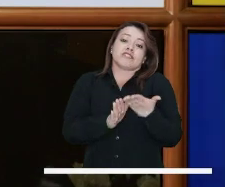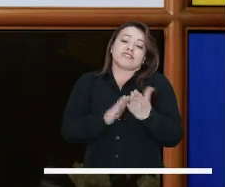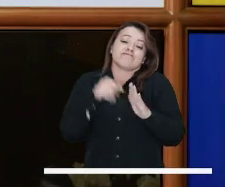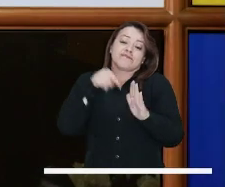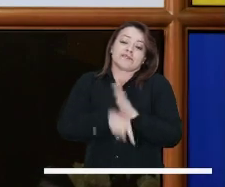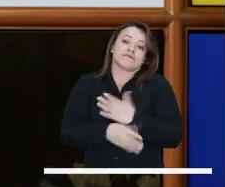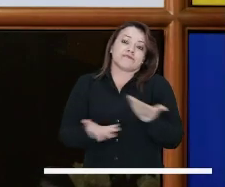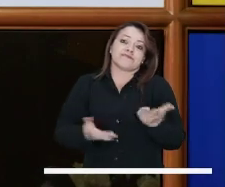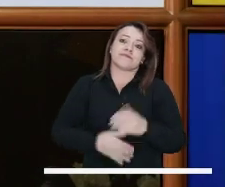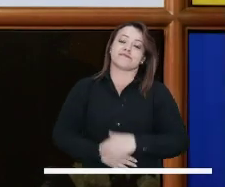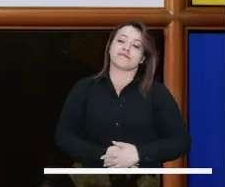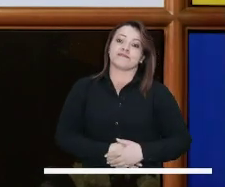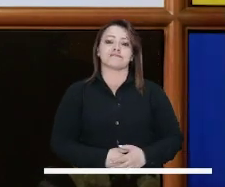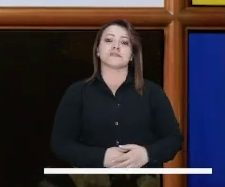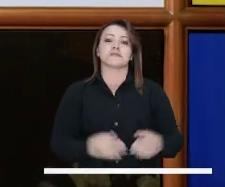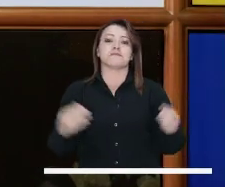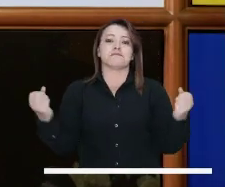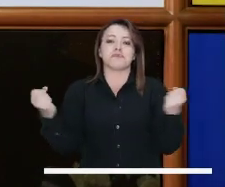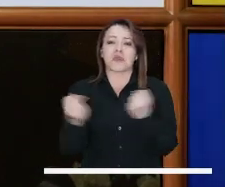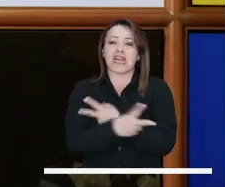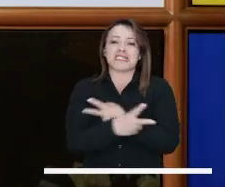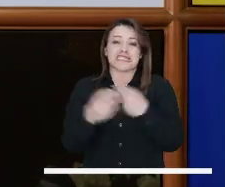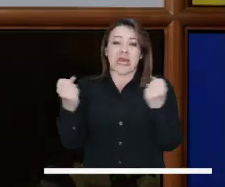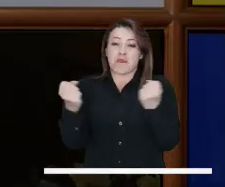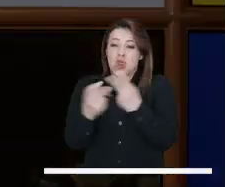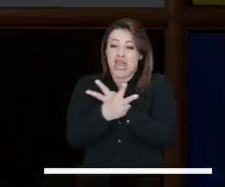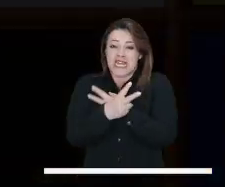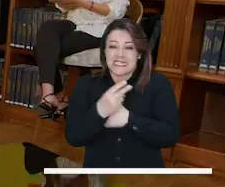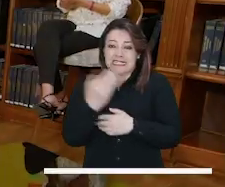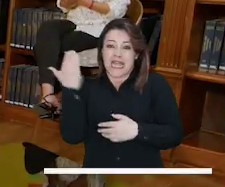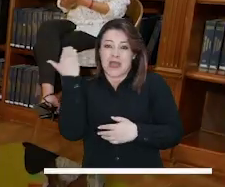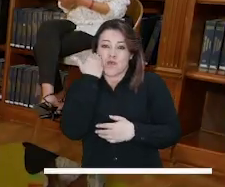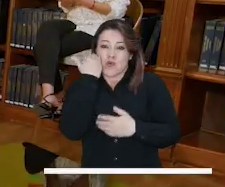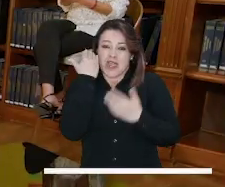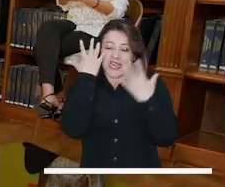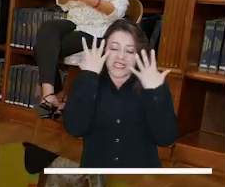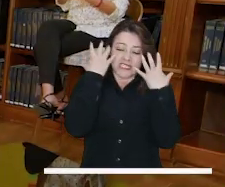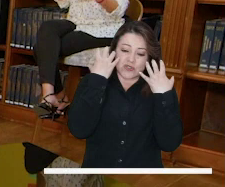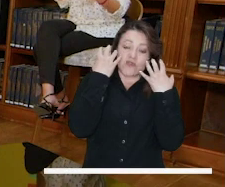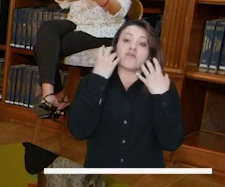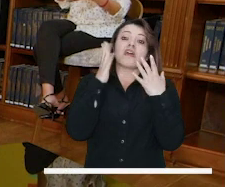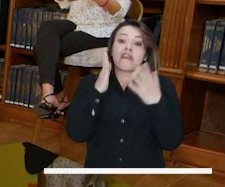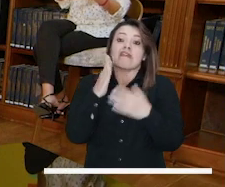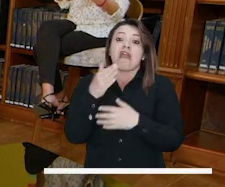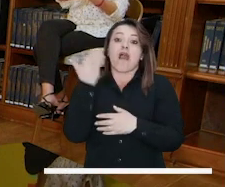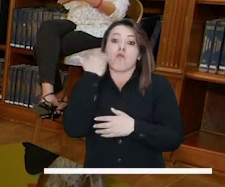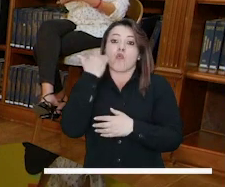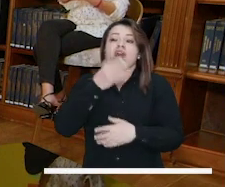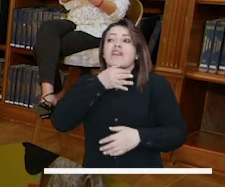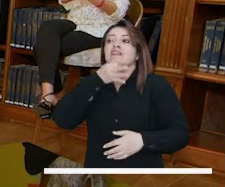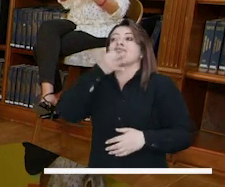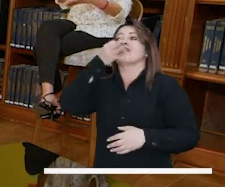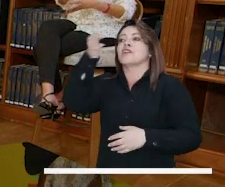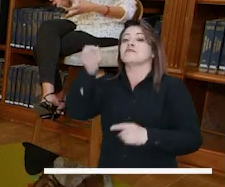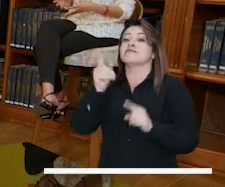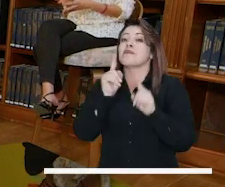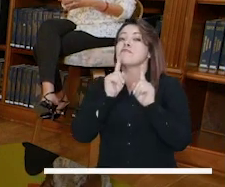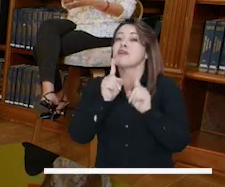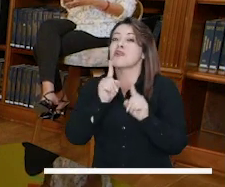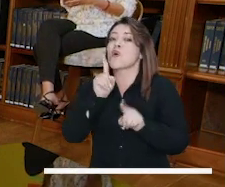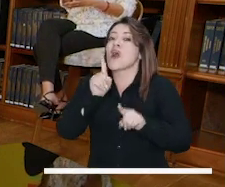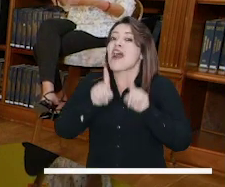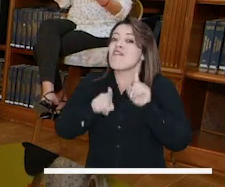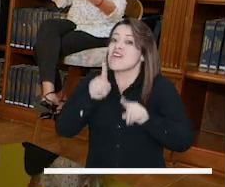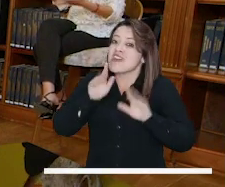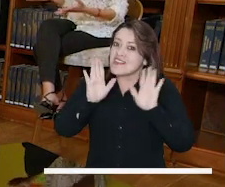terminar desafortunadamente en una crisis que sería un feminicidio. Cuando se presentan esas agresiones, hemos visto, consejala, en muchos casos